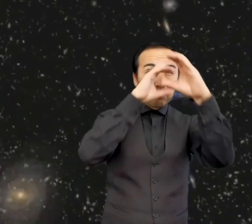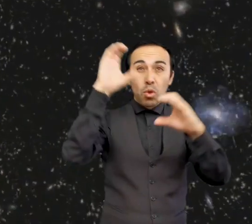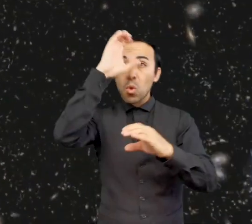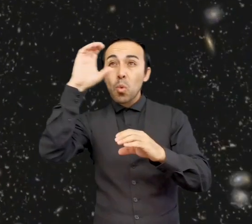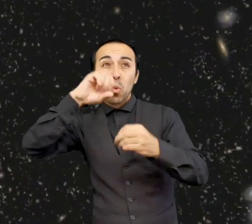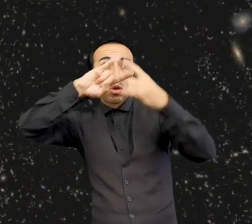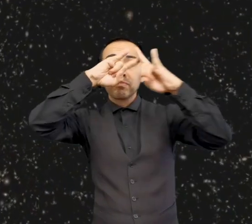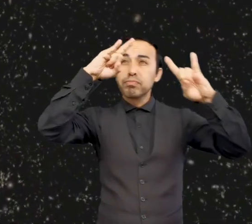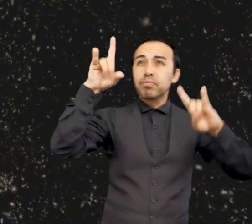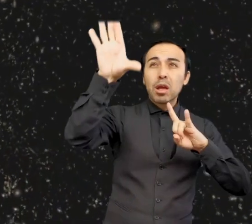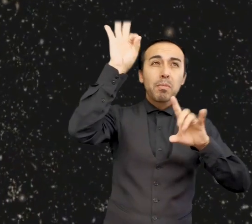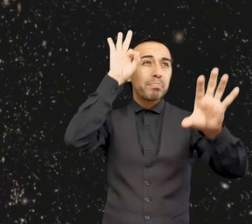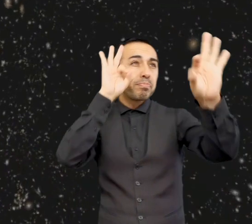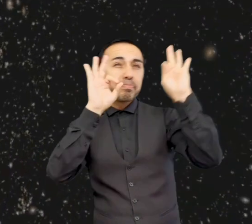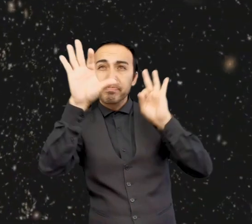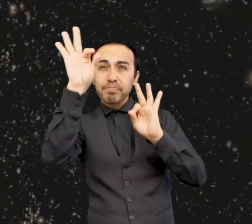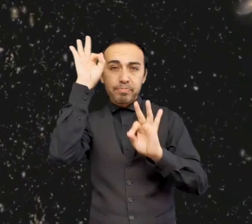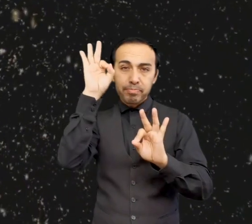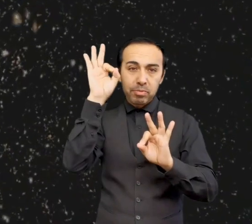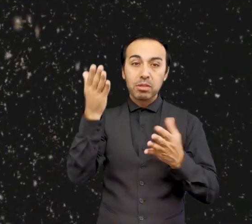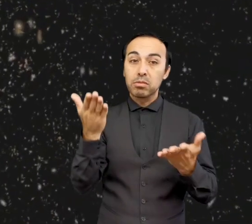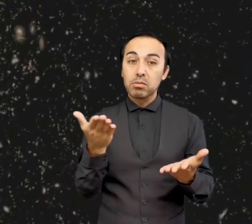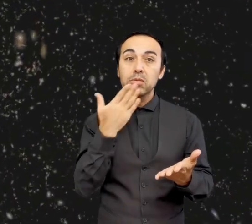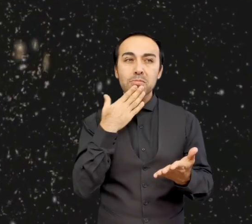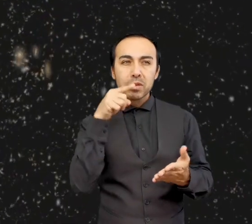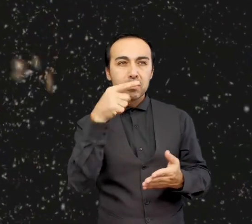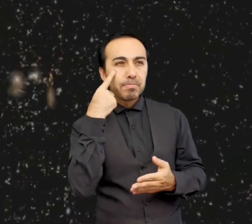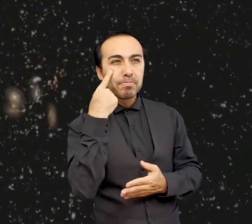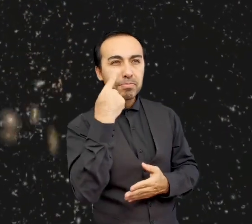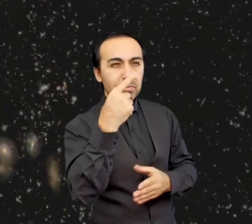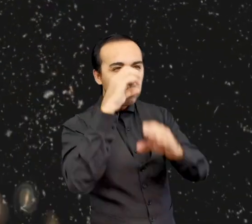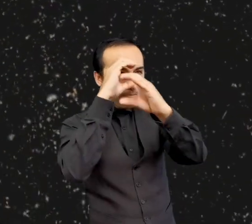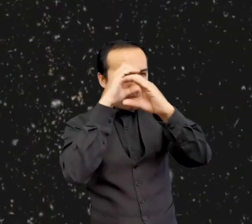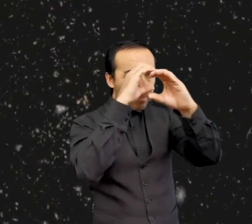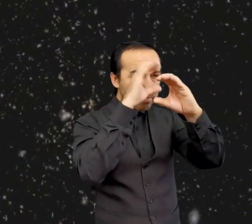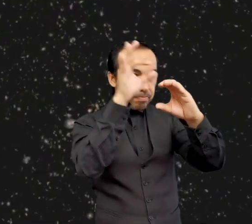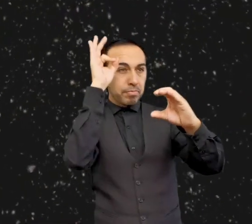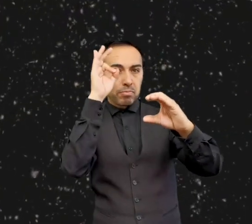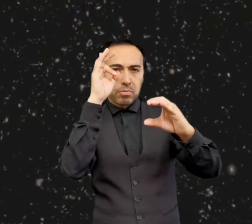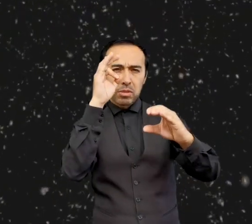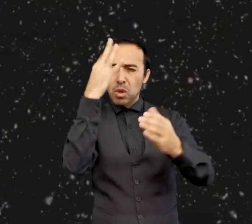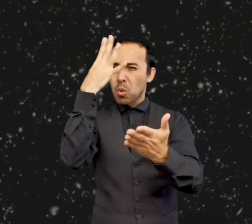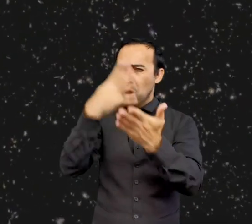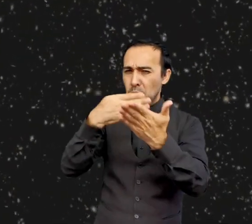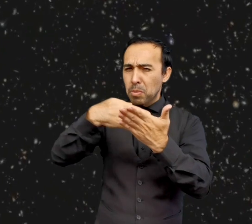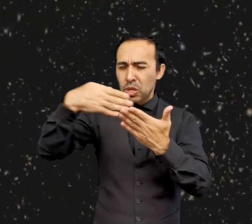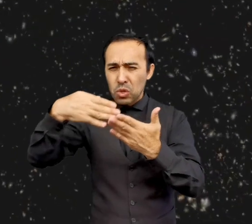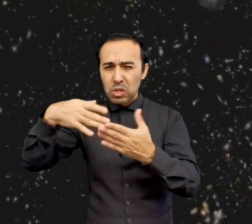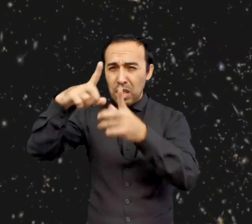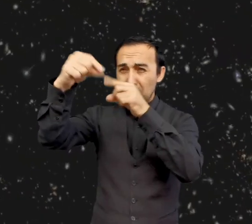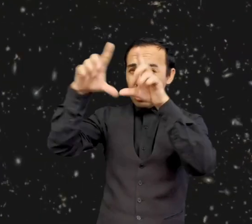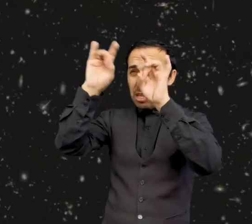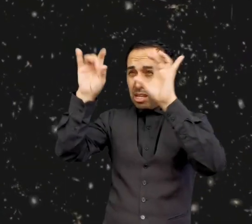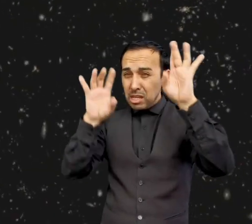obtener espectros en el infrarrojo cercano y o en el óptico de más de 4 millones de estrellas en toda la Vía Láctea